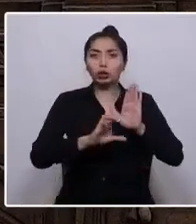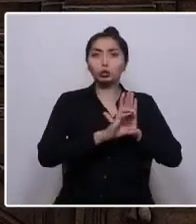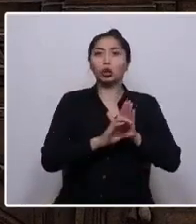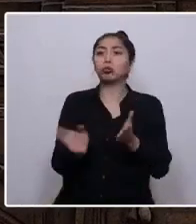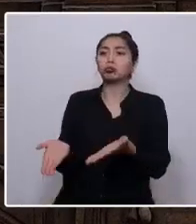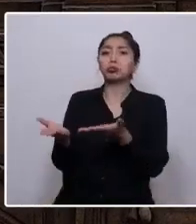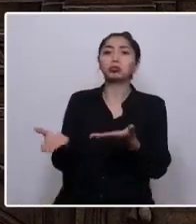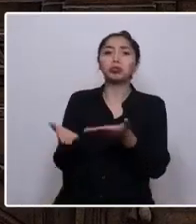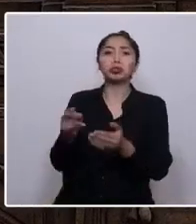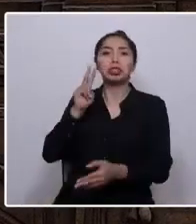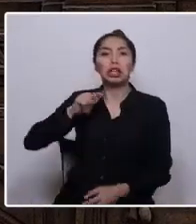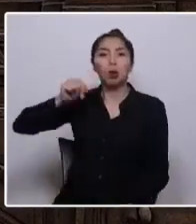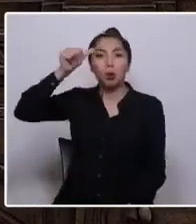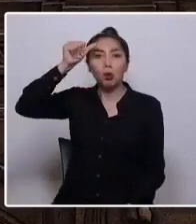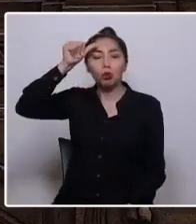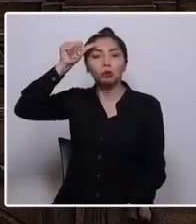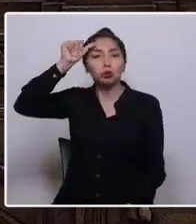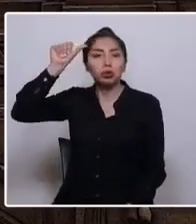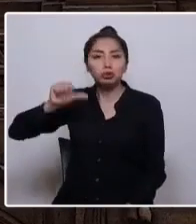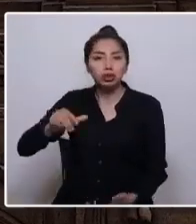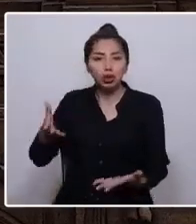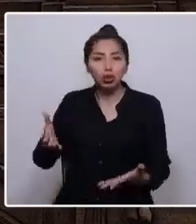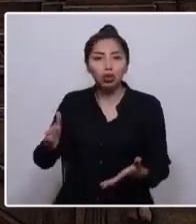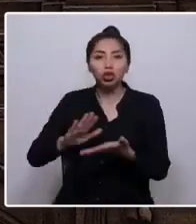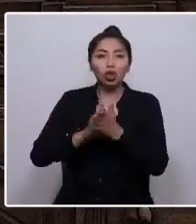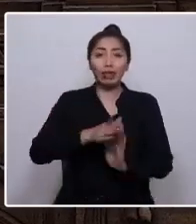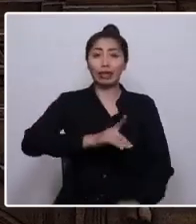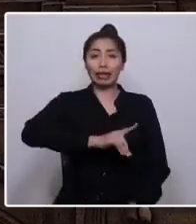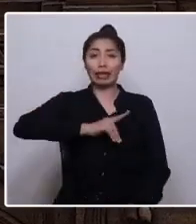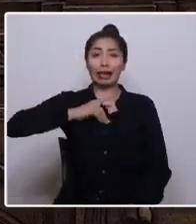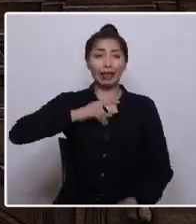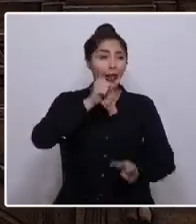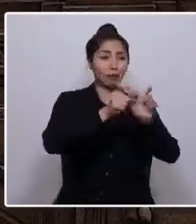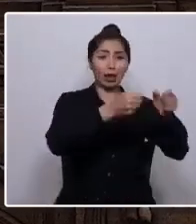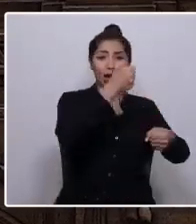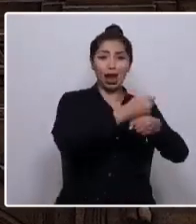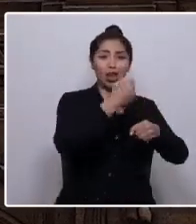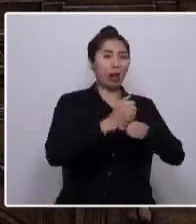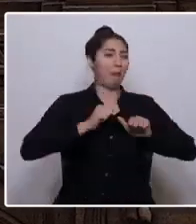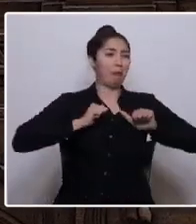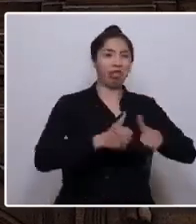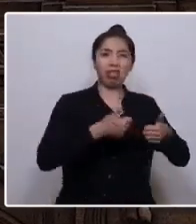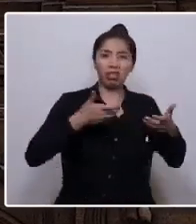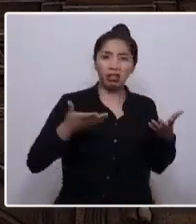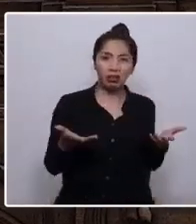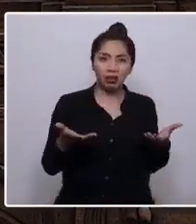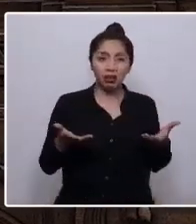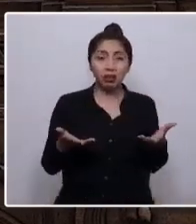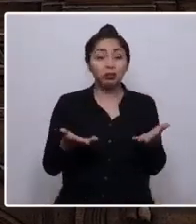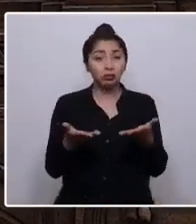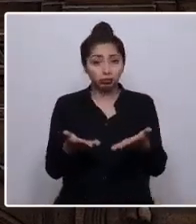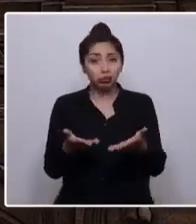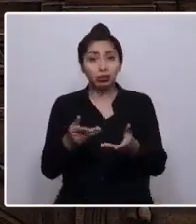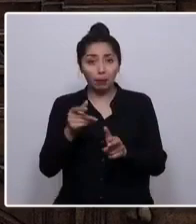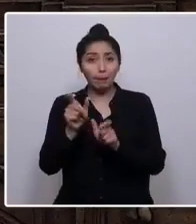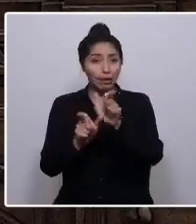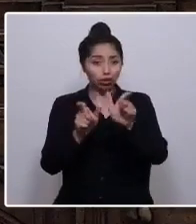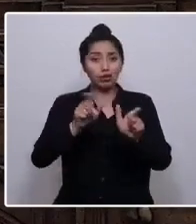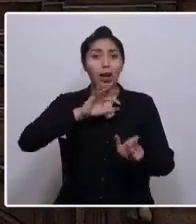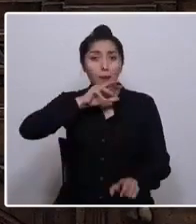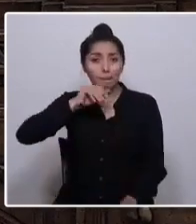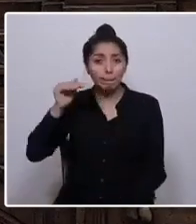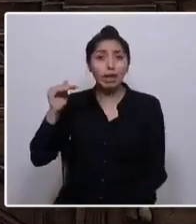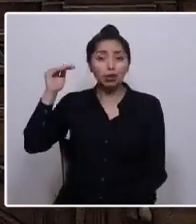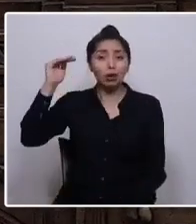precarizó el trabajo y pisoteó la dignidad de las trabajadoras y los trabajadores. De las personas mayores,